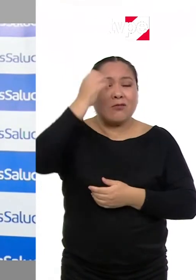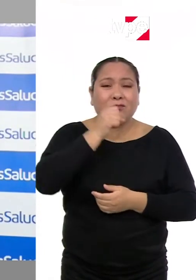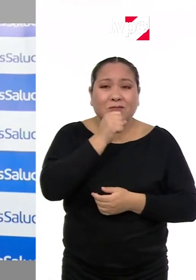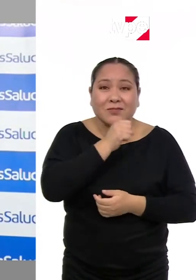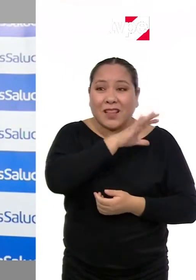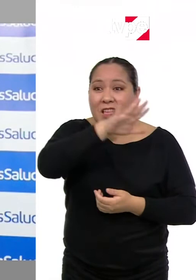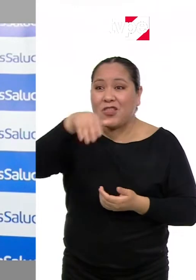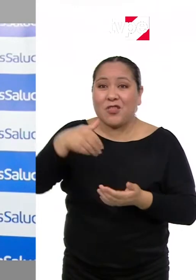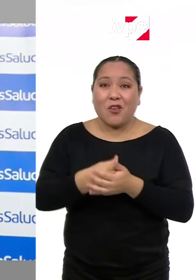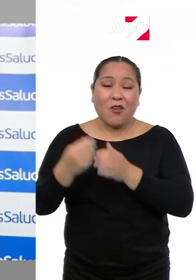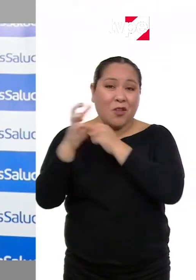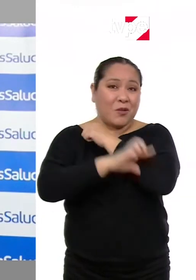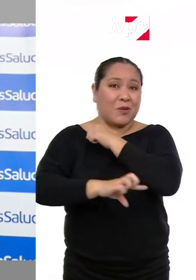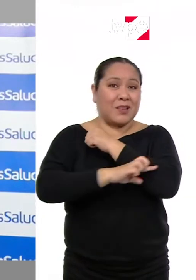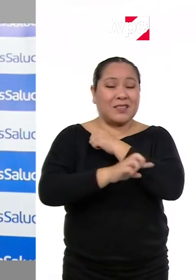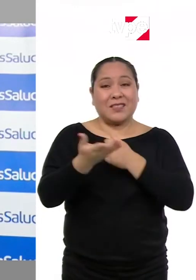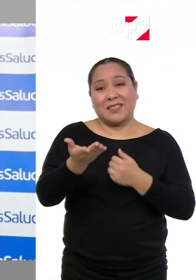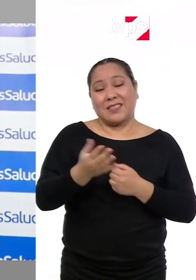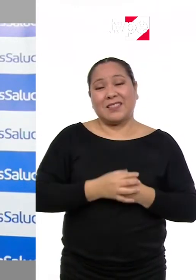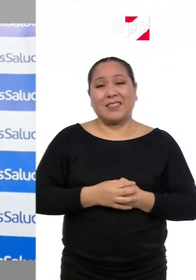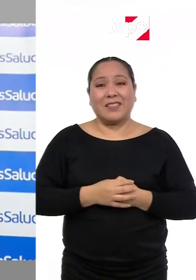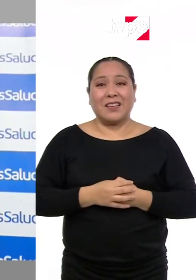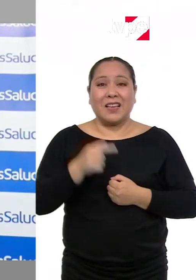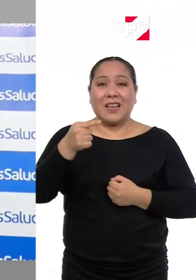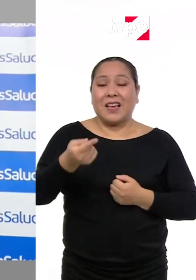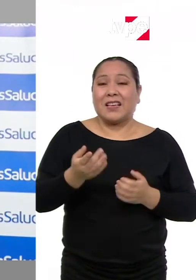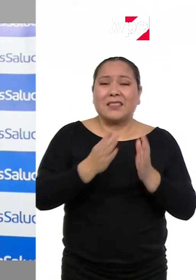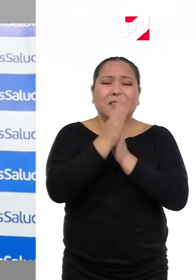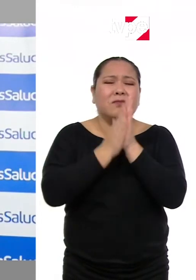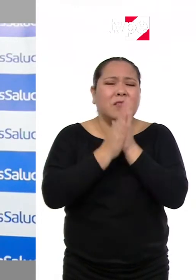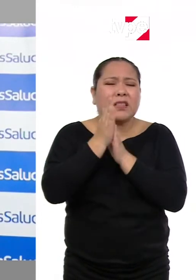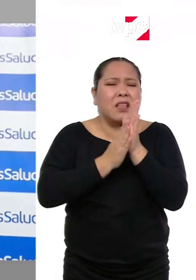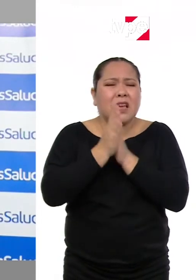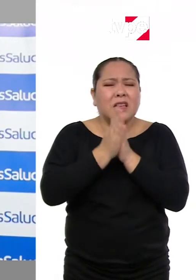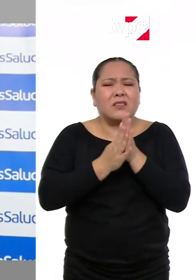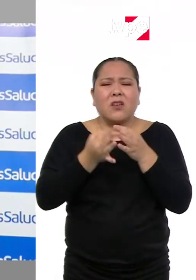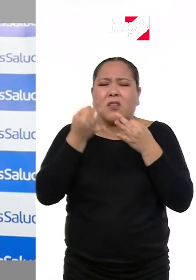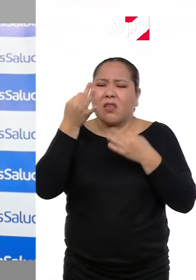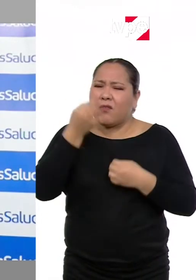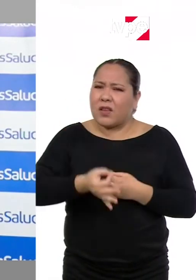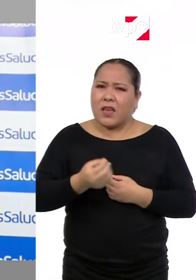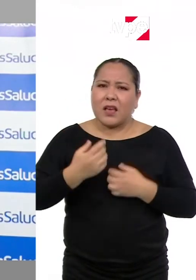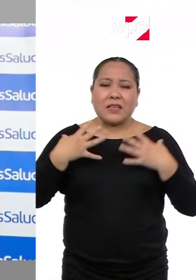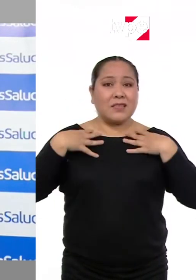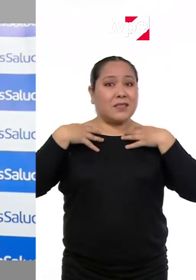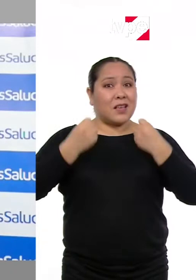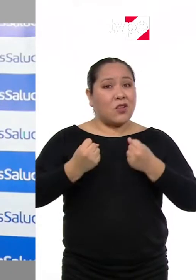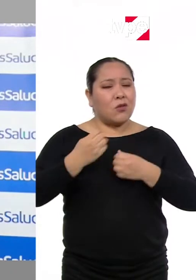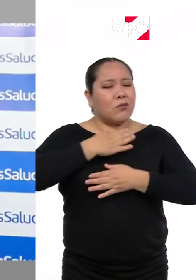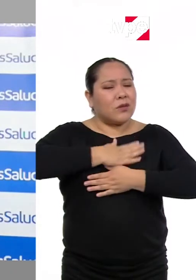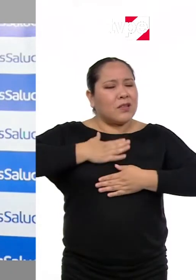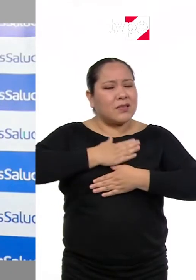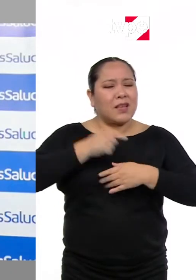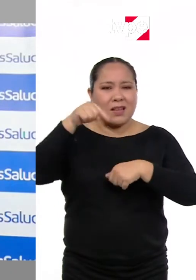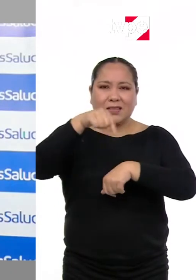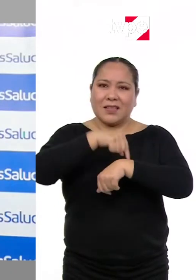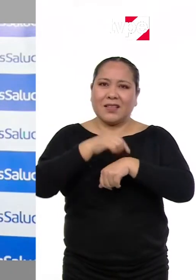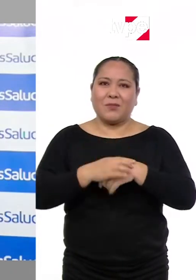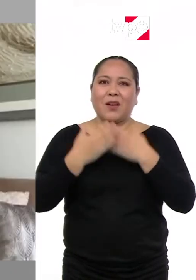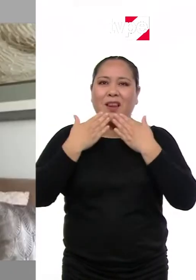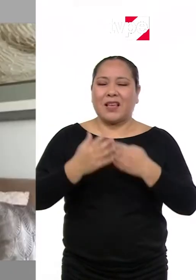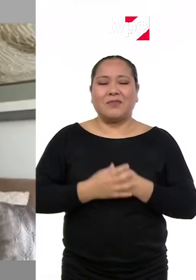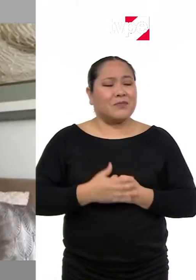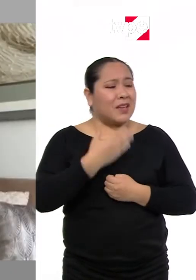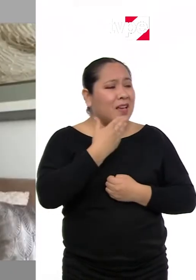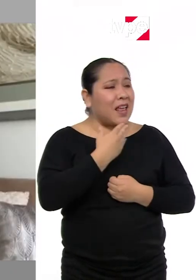mayores del país, nuestro mejor y mayor deseo de bienestar y de salud en este momento. Muchas gracias.